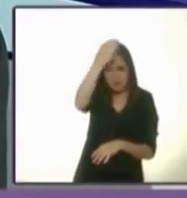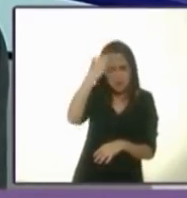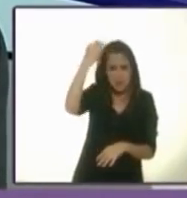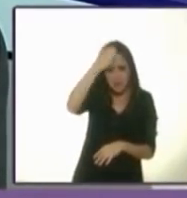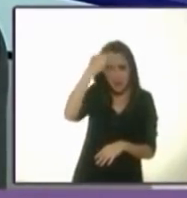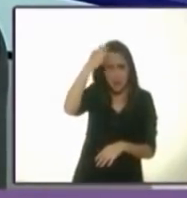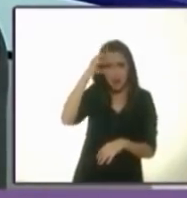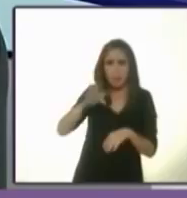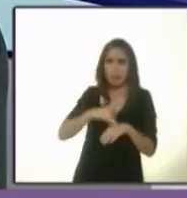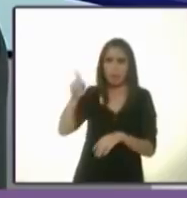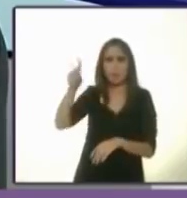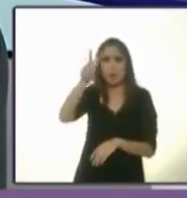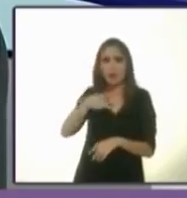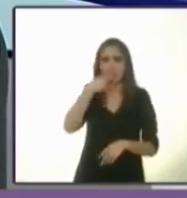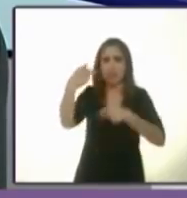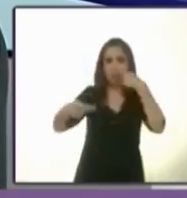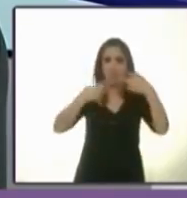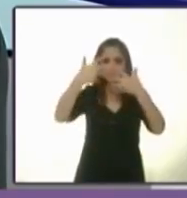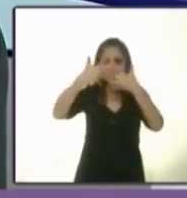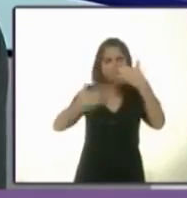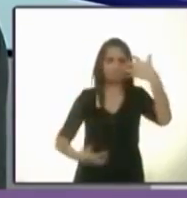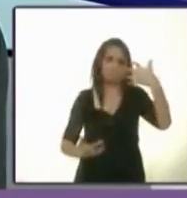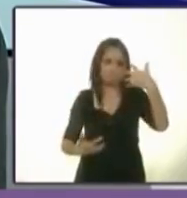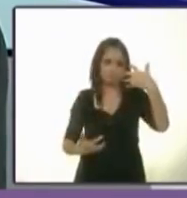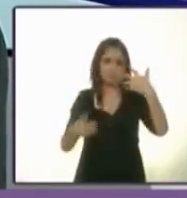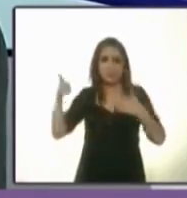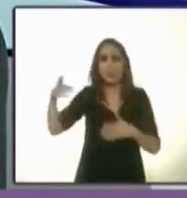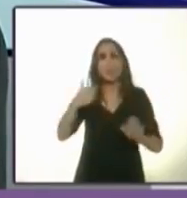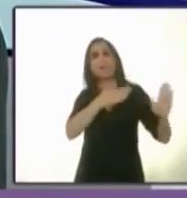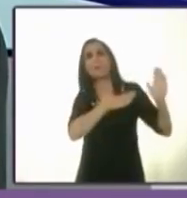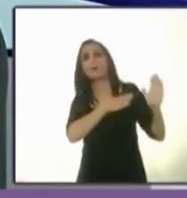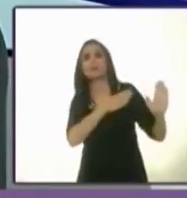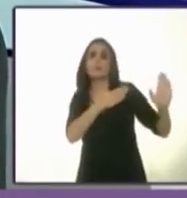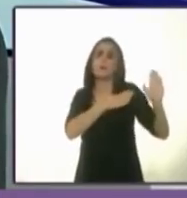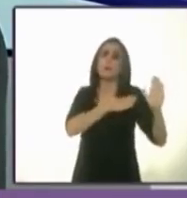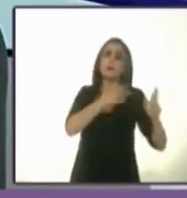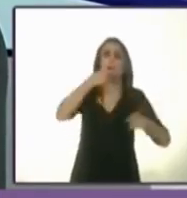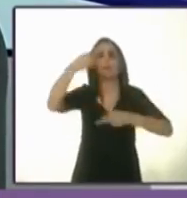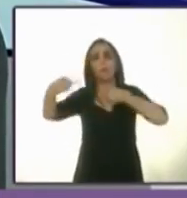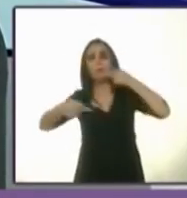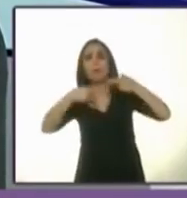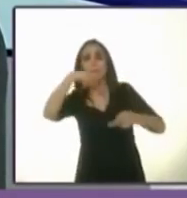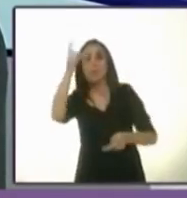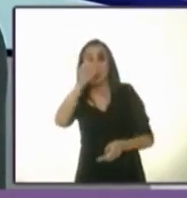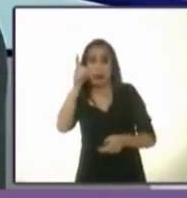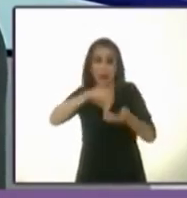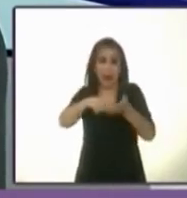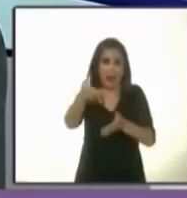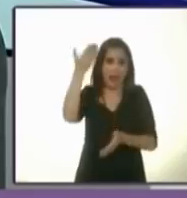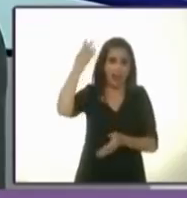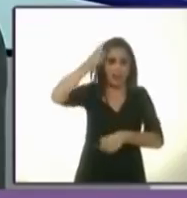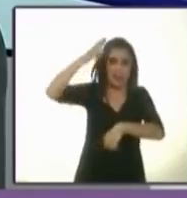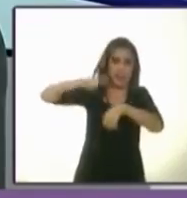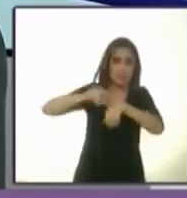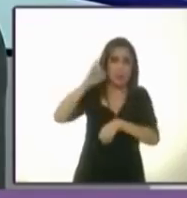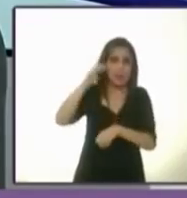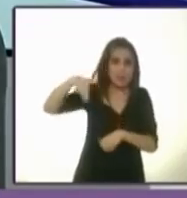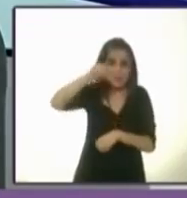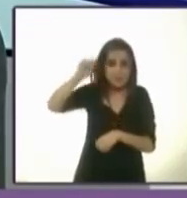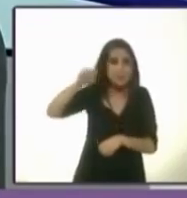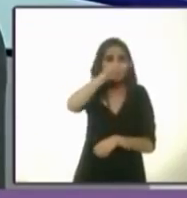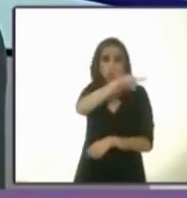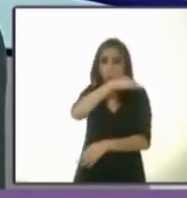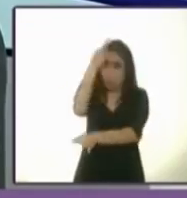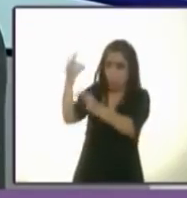por su incongruencia. Su incongruencia es estar haciendo promesas durante toda esta campaña, pero cuando fue director del Seguro Social le